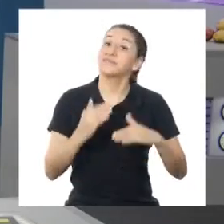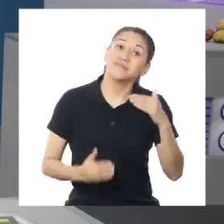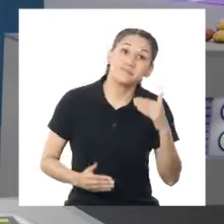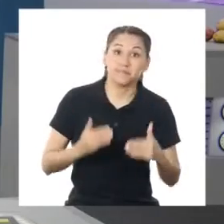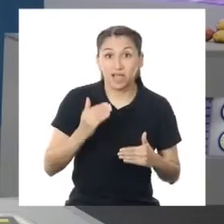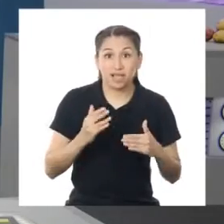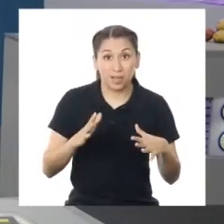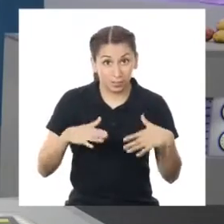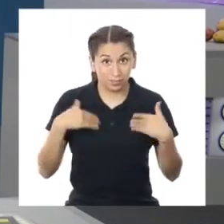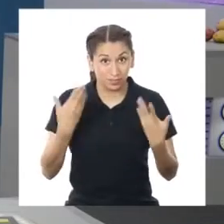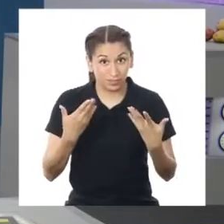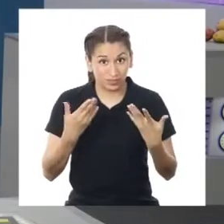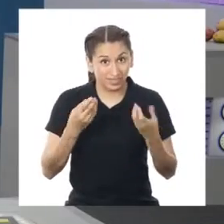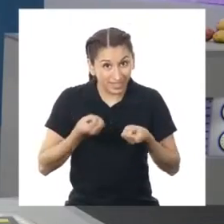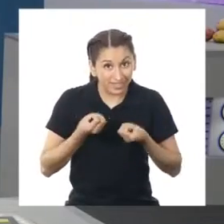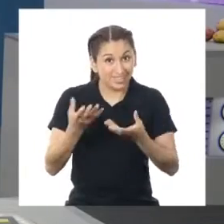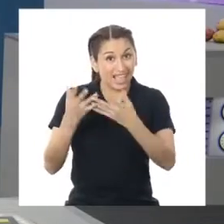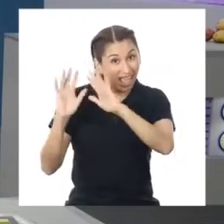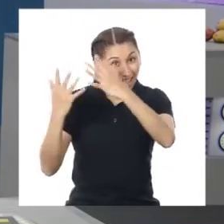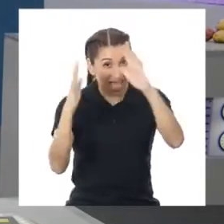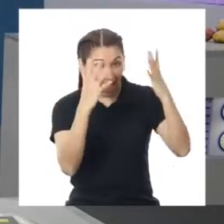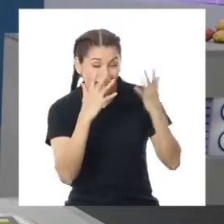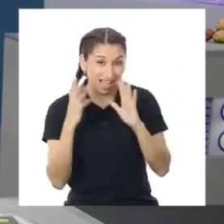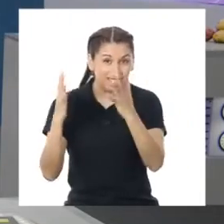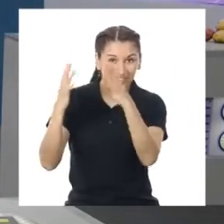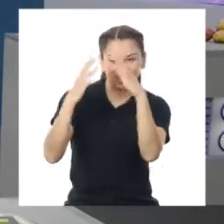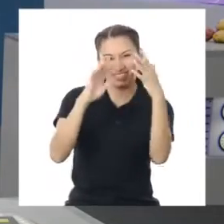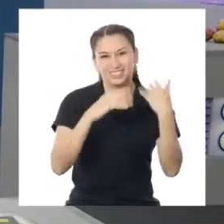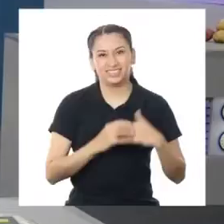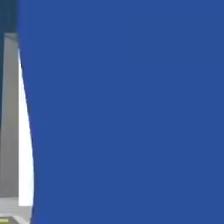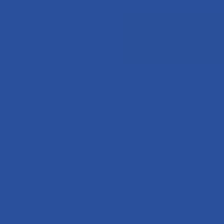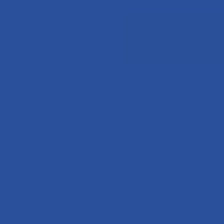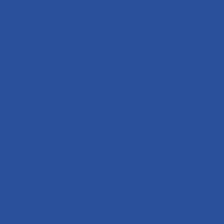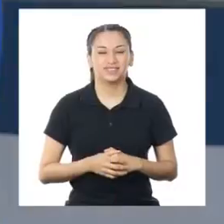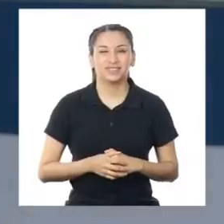¡Maca! ¿Podemos darles un aplauso a nuestros amigos?